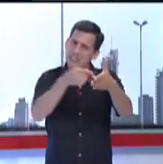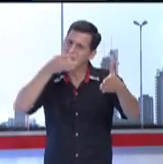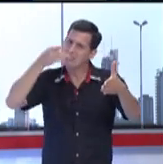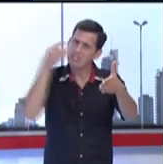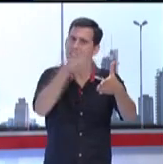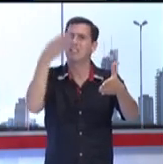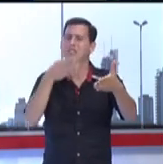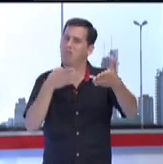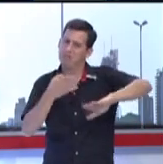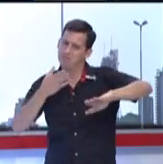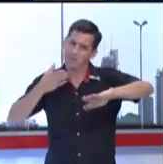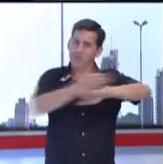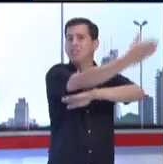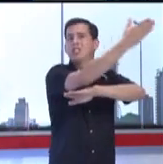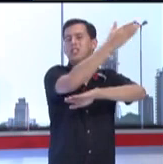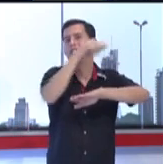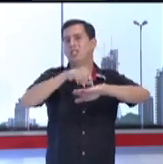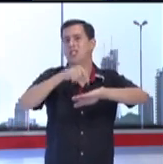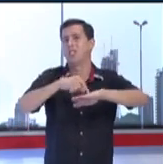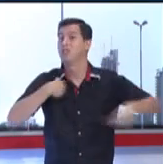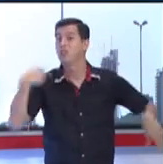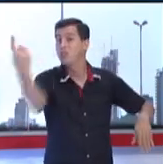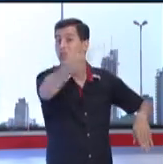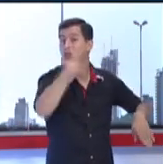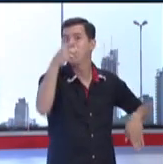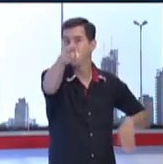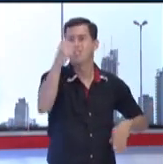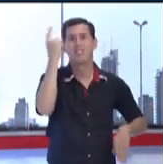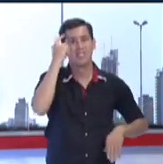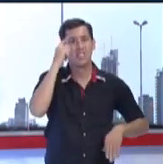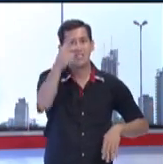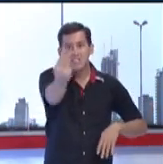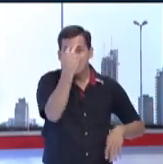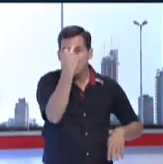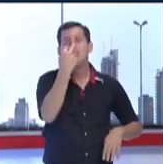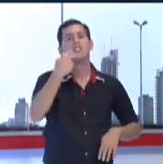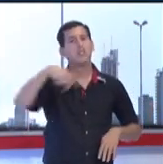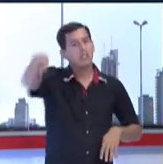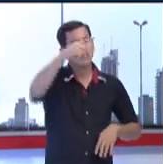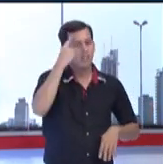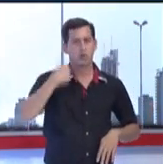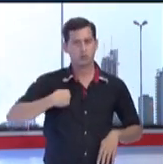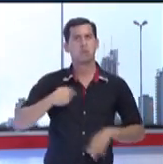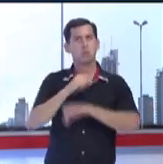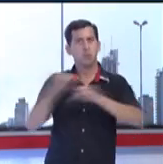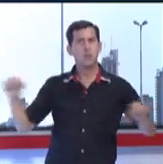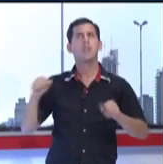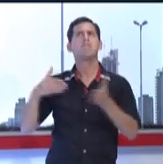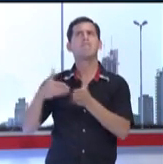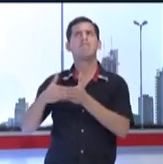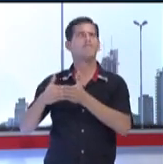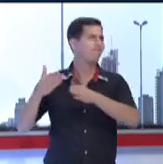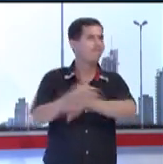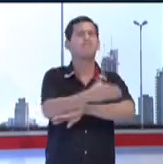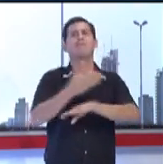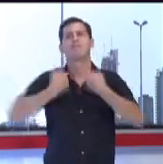en nuestras manos como ciudadanos, como sociedad. Hoy, siempre en mis ponencias